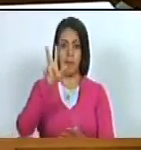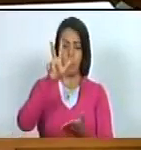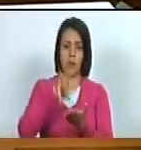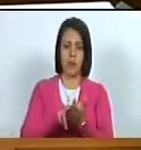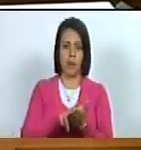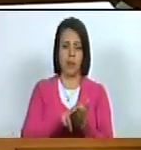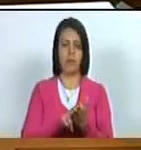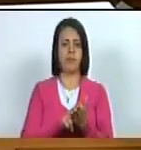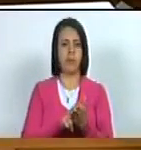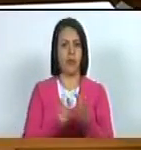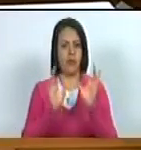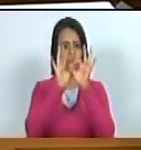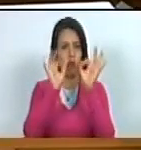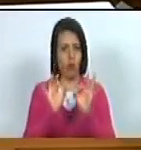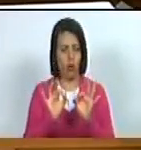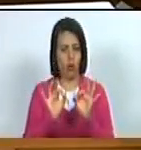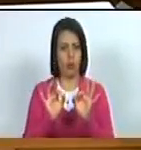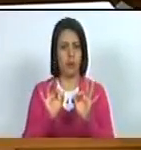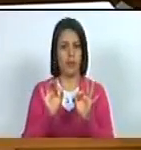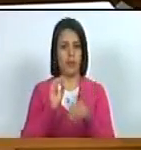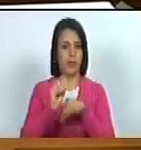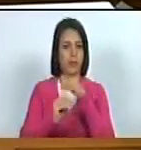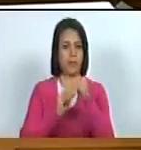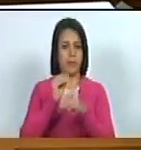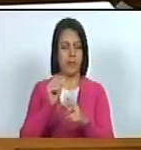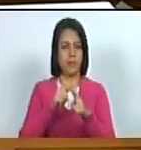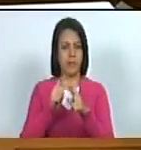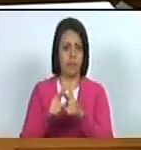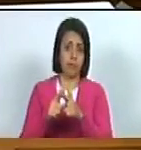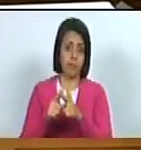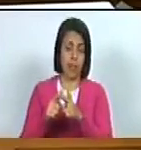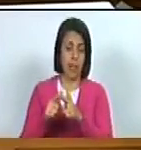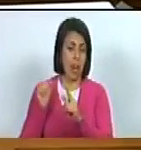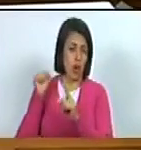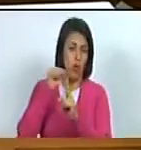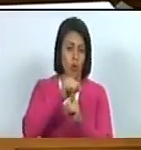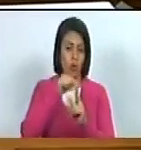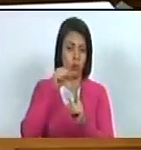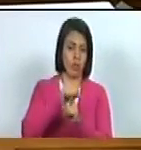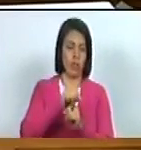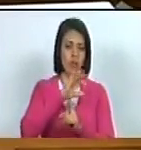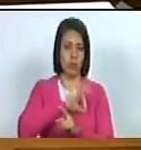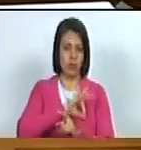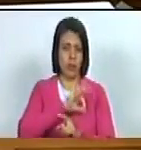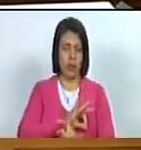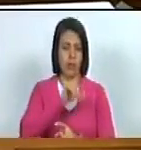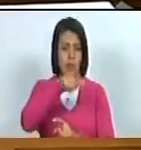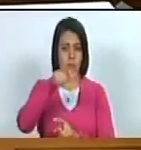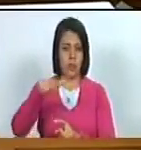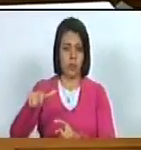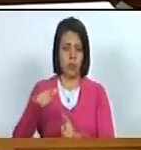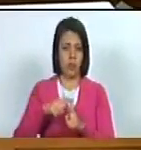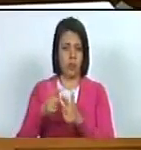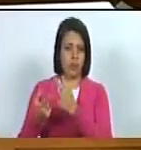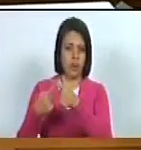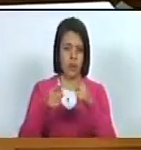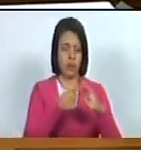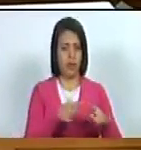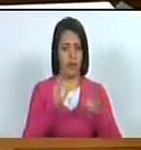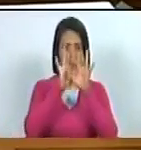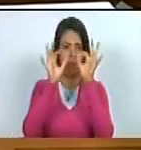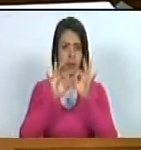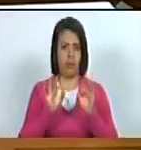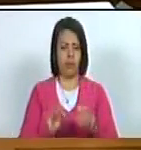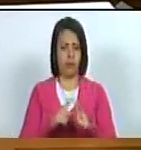los instrumentos las herramientas las armas de lucha de la sociedad de los ciudadanos de la ciudadana contra distintas formas